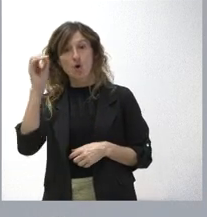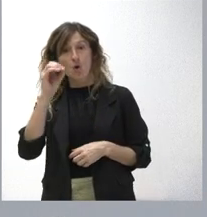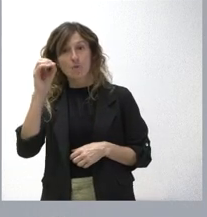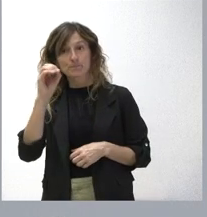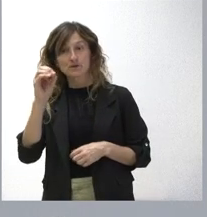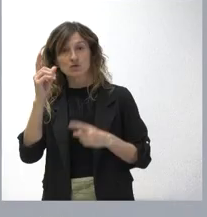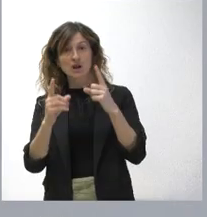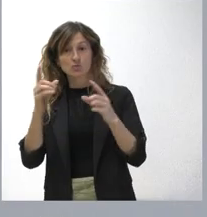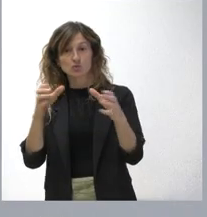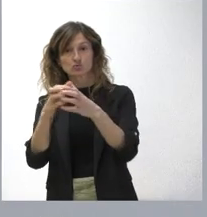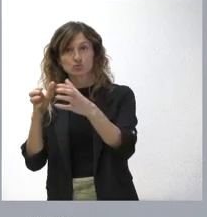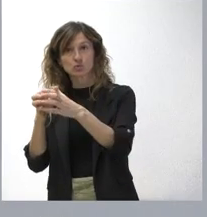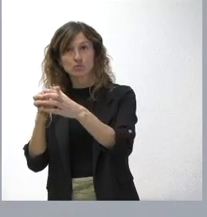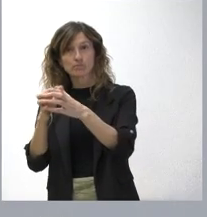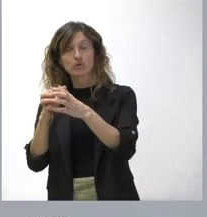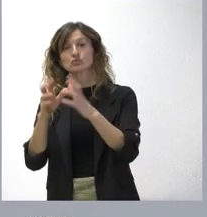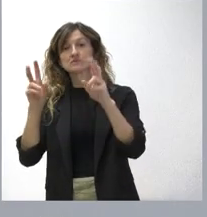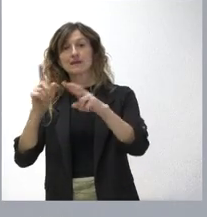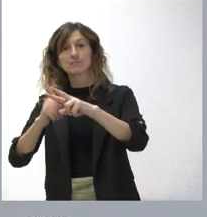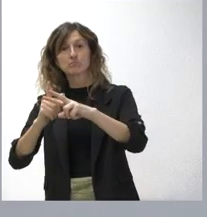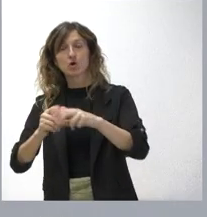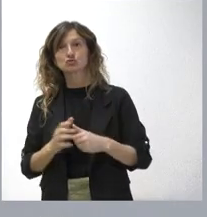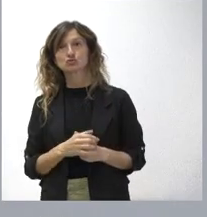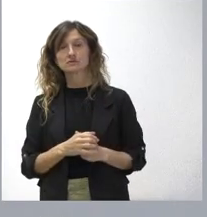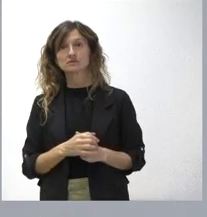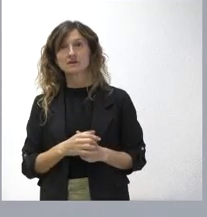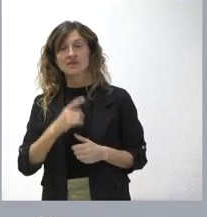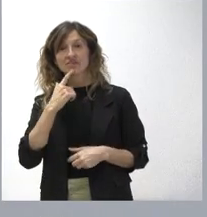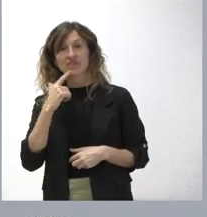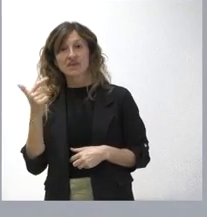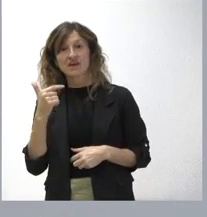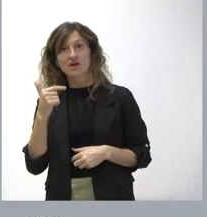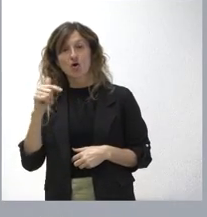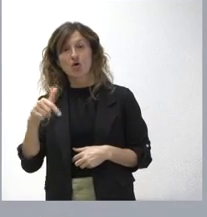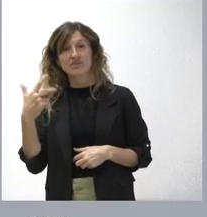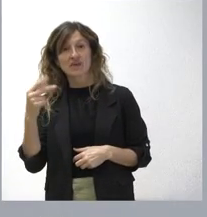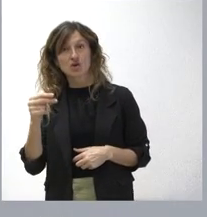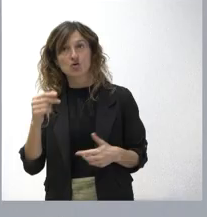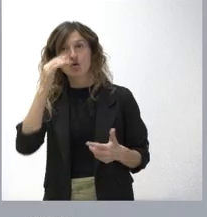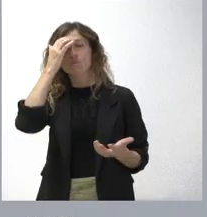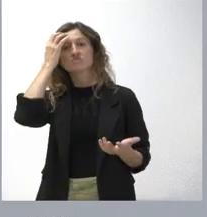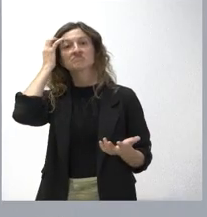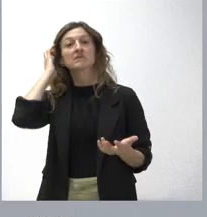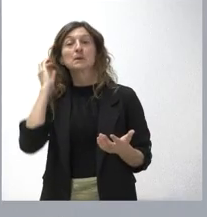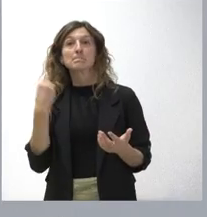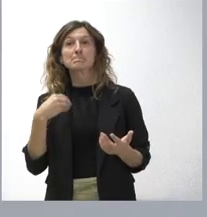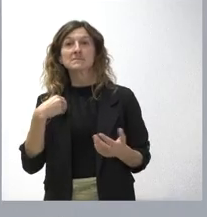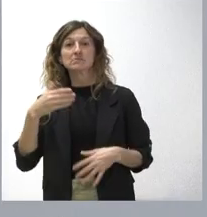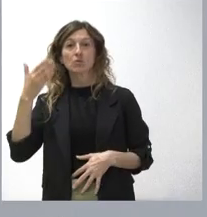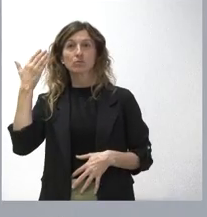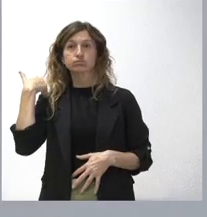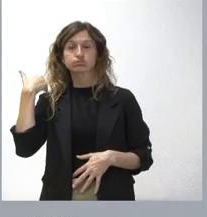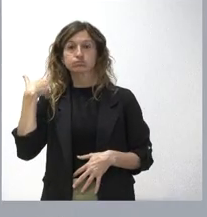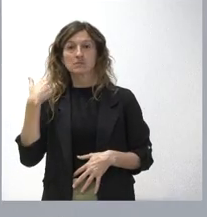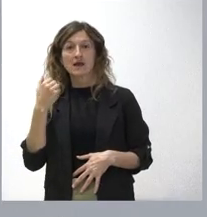algunos grupos respecto de Vox, el no que hoy se señala es el mismo no que se había anticipado